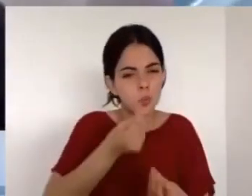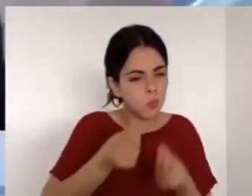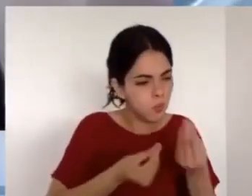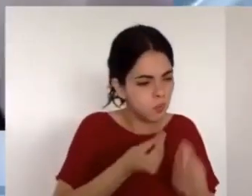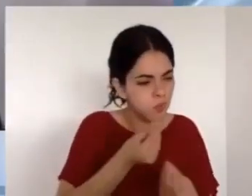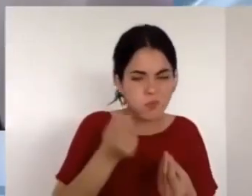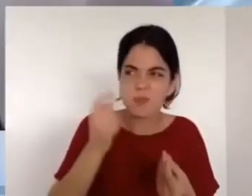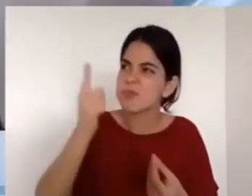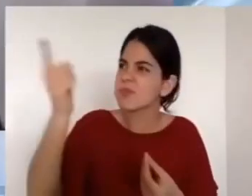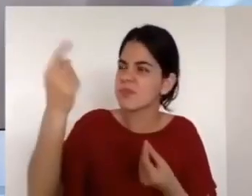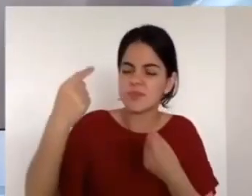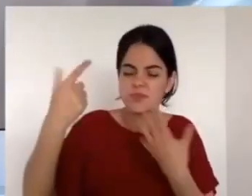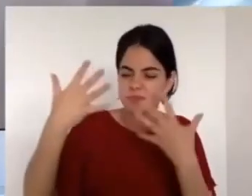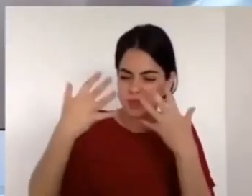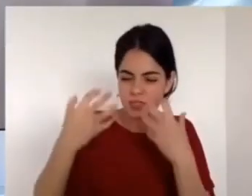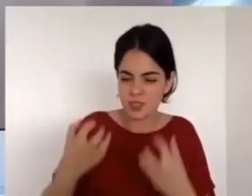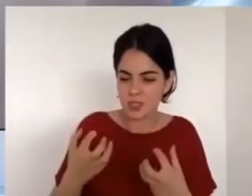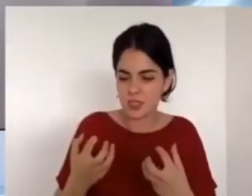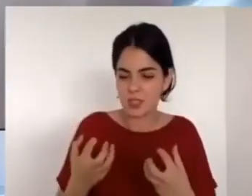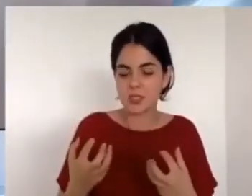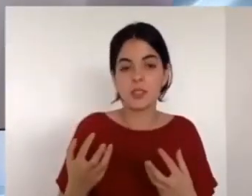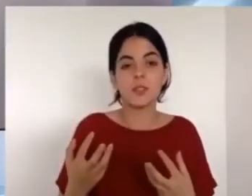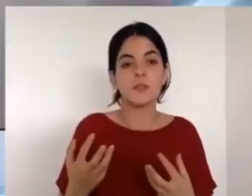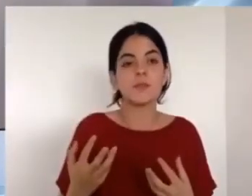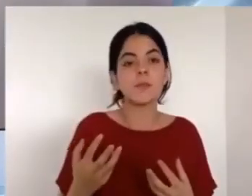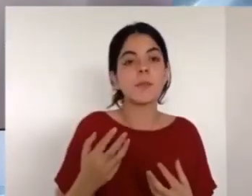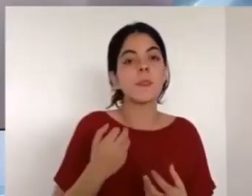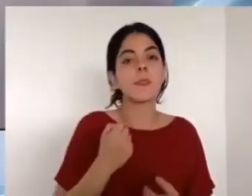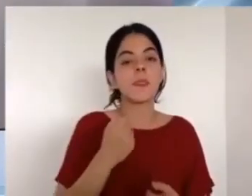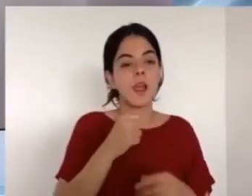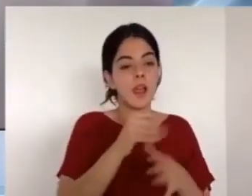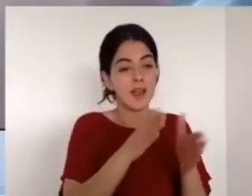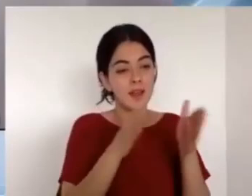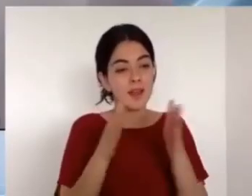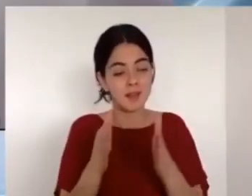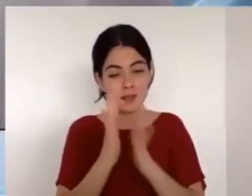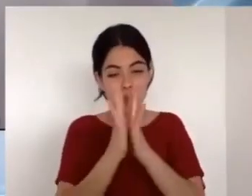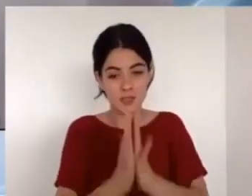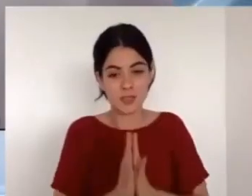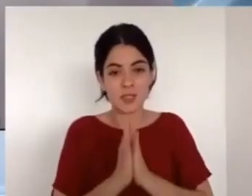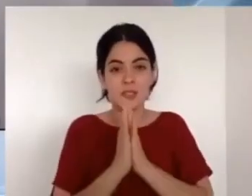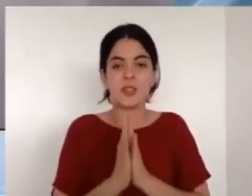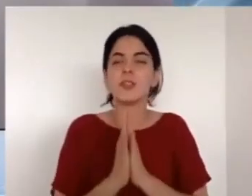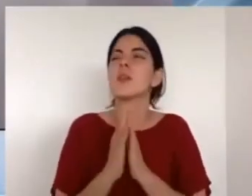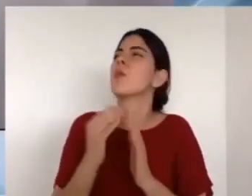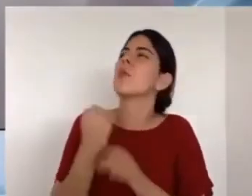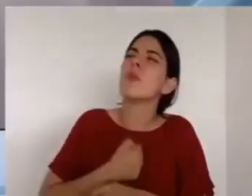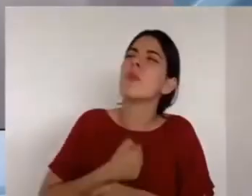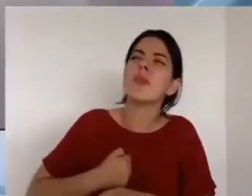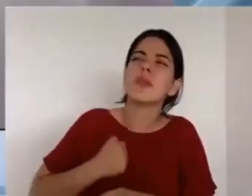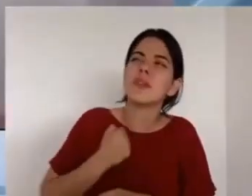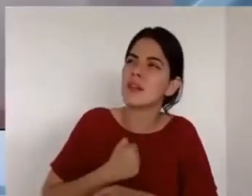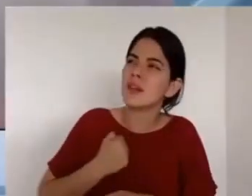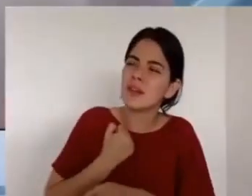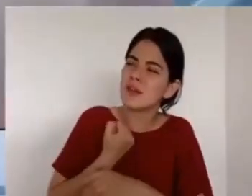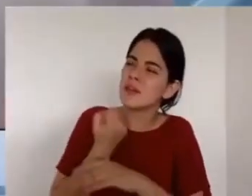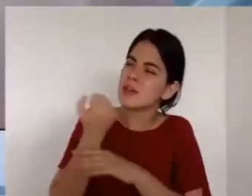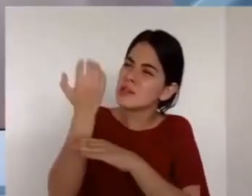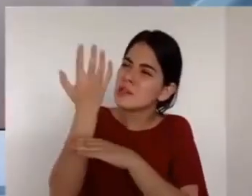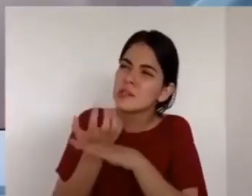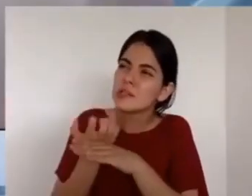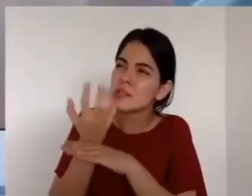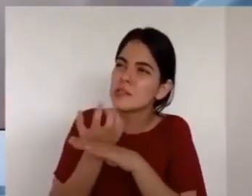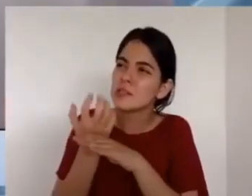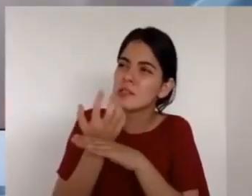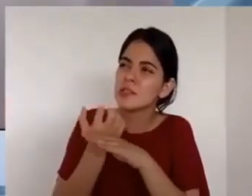tentación, mas líbranos del mal. ¿Sabe que yo me pregunté a qué tentación se